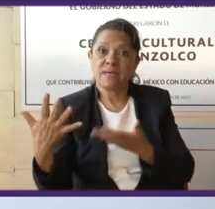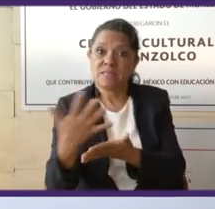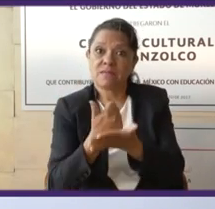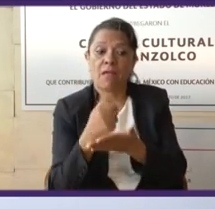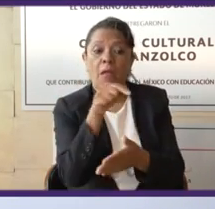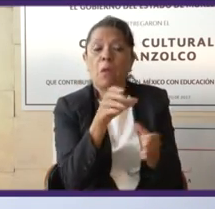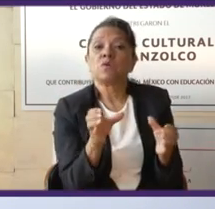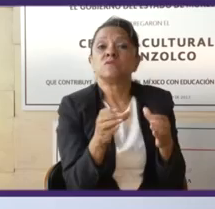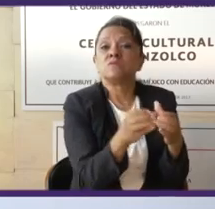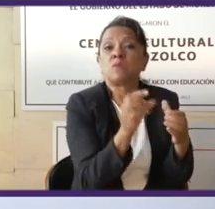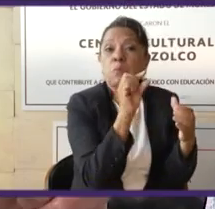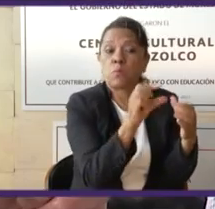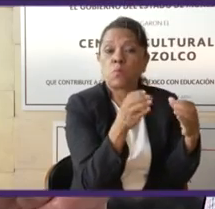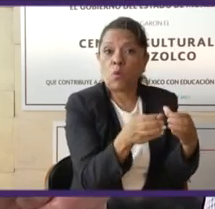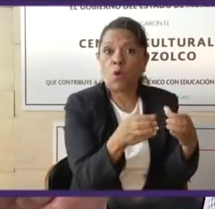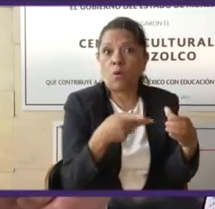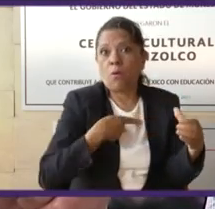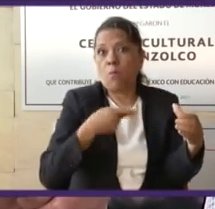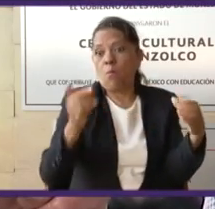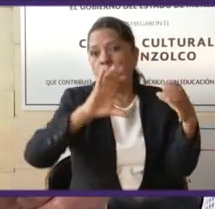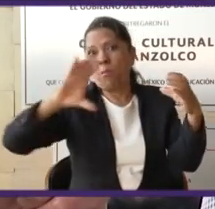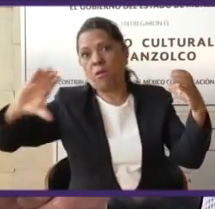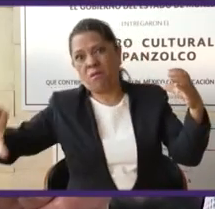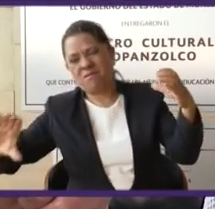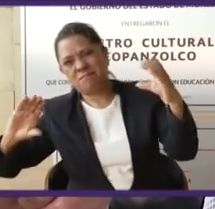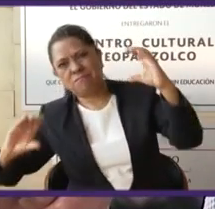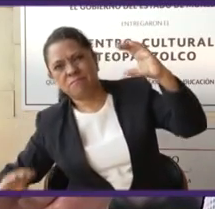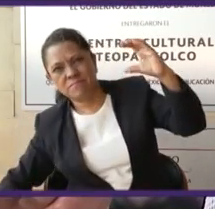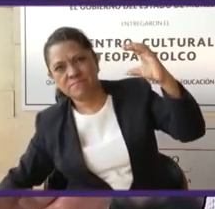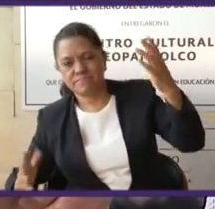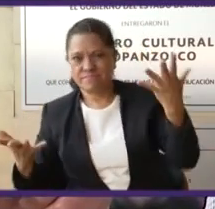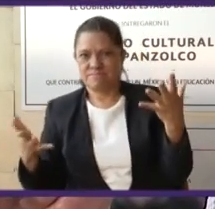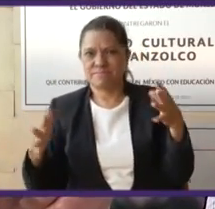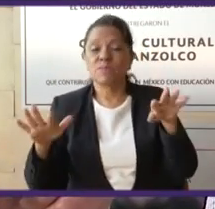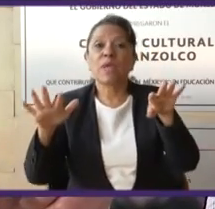Cuando hablamos de un cambio de estructura, es un cambio de esto.